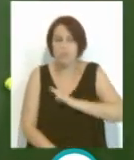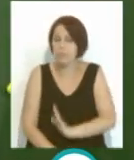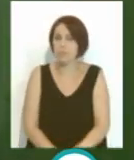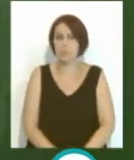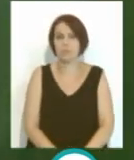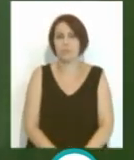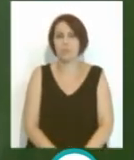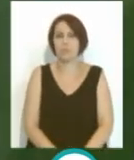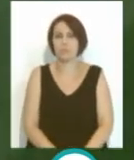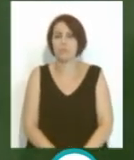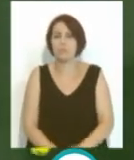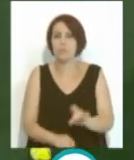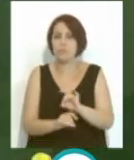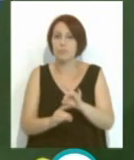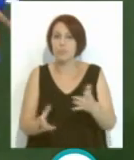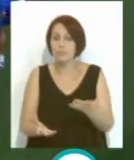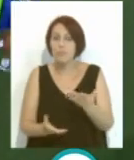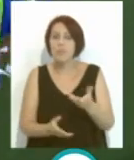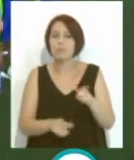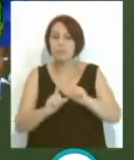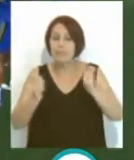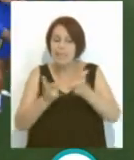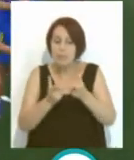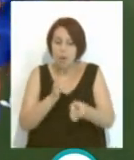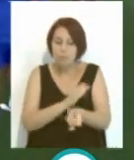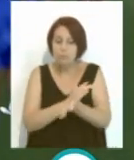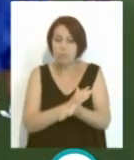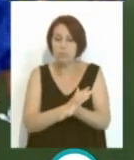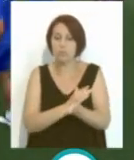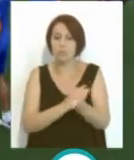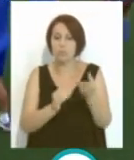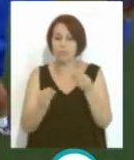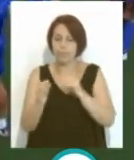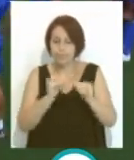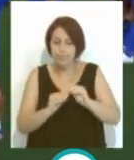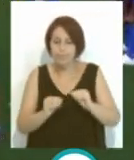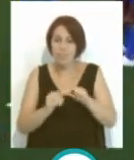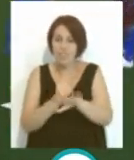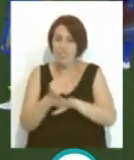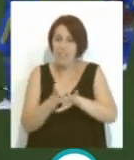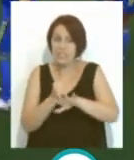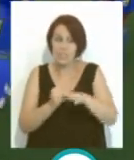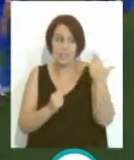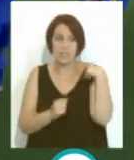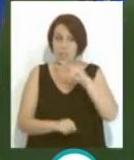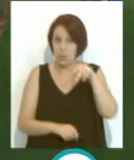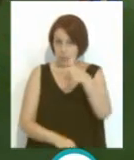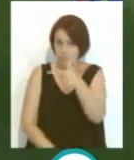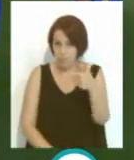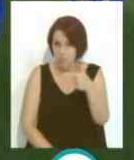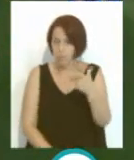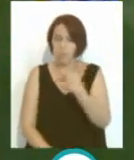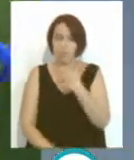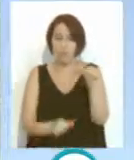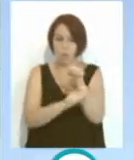Claro. Y, claro, se hace un equipo con la base del equipo de la segunda división, con